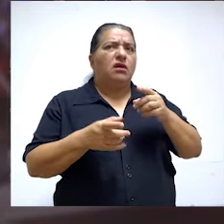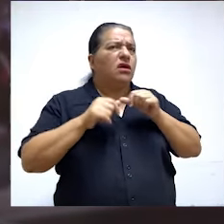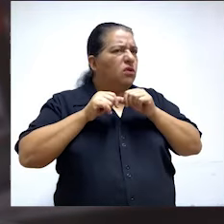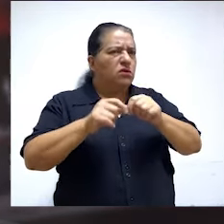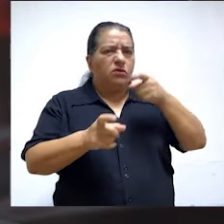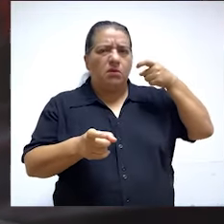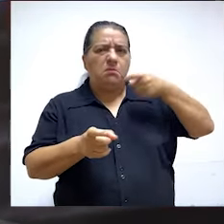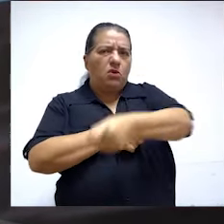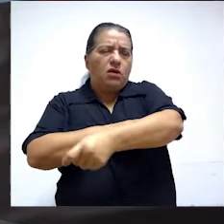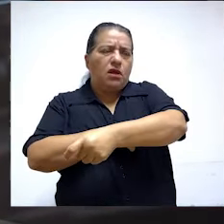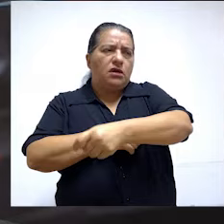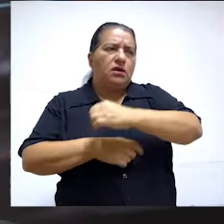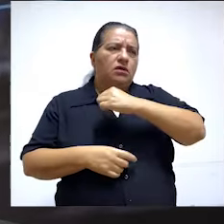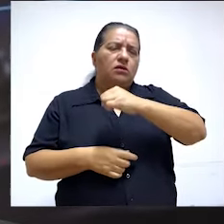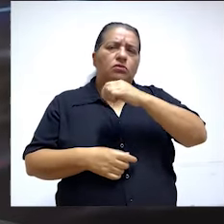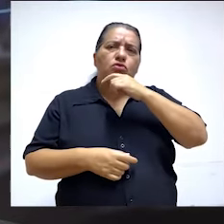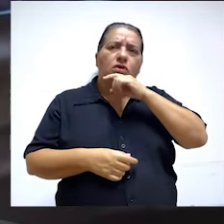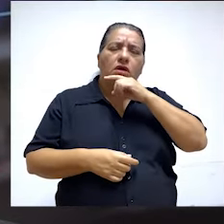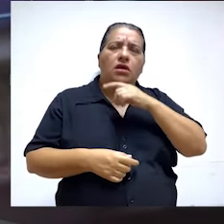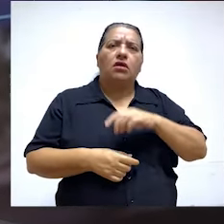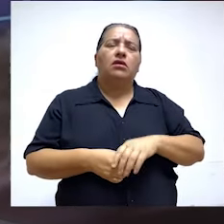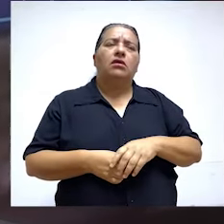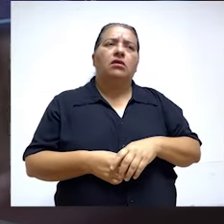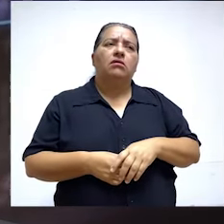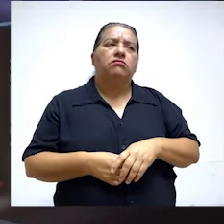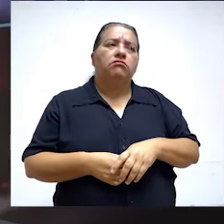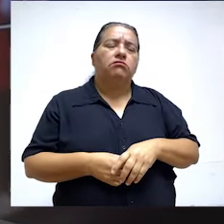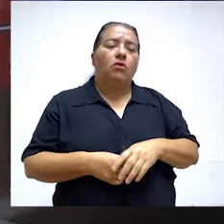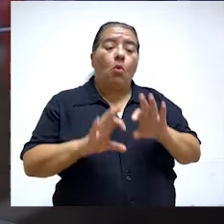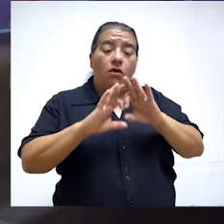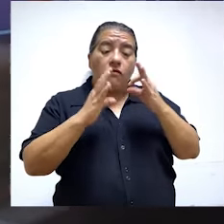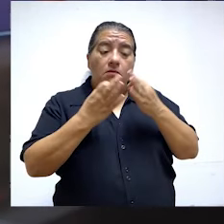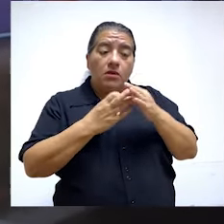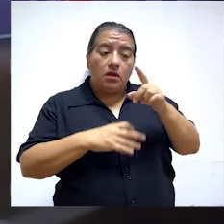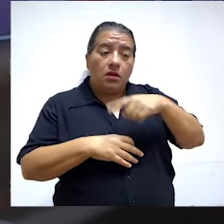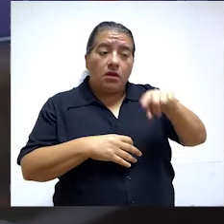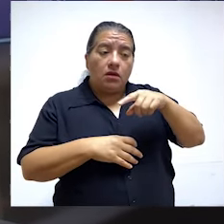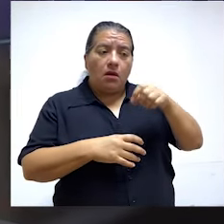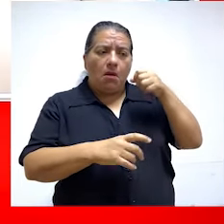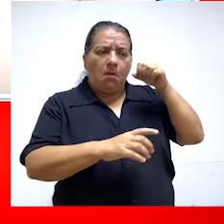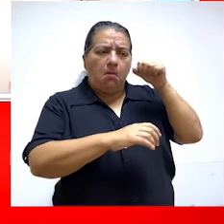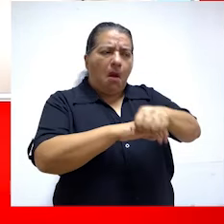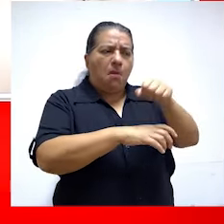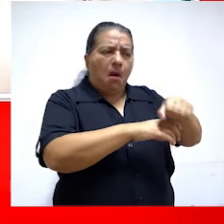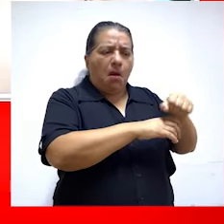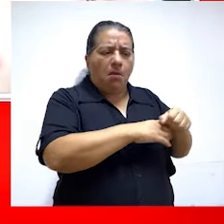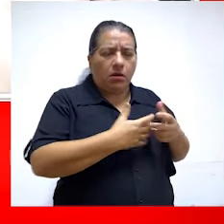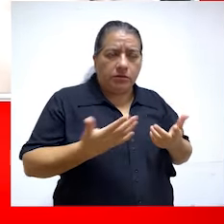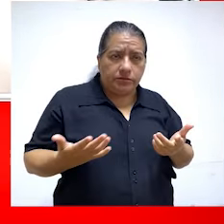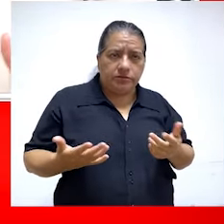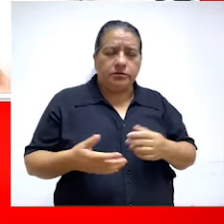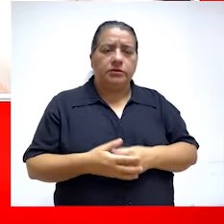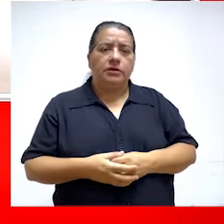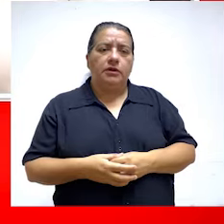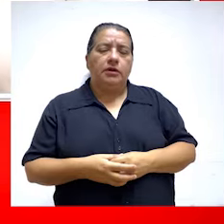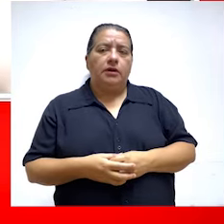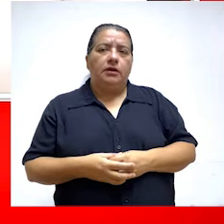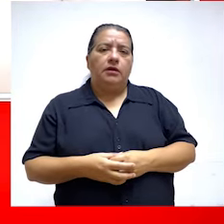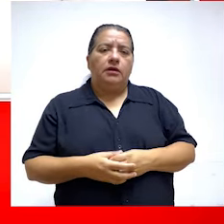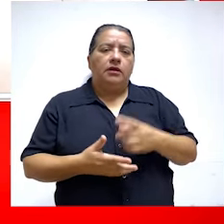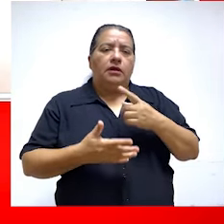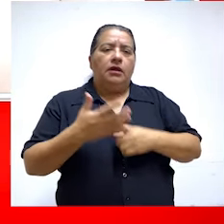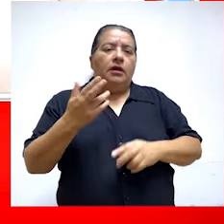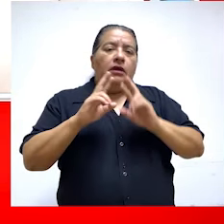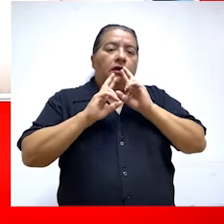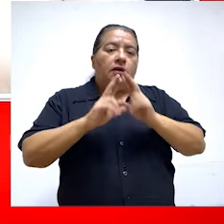violencia propia contra la mujer, contra los miembros de la familia, ¿no? Y ante estas deficiencias y limitaciones, ¿qué